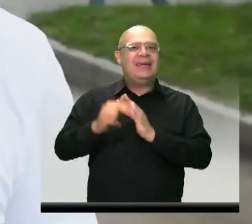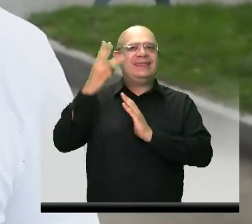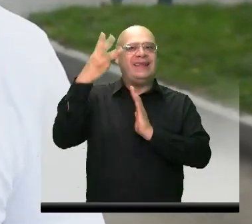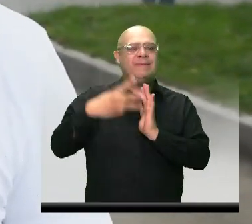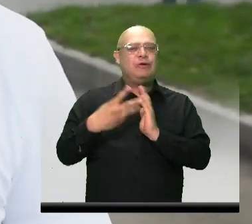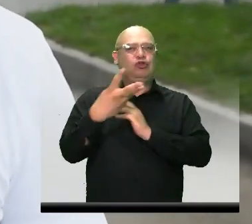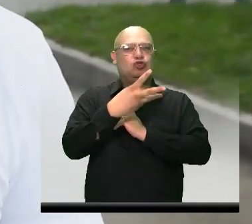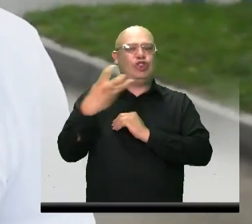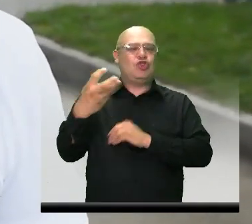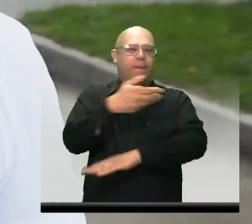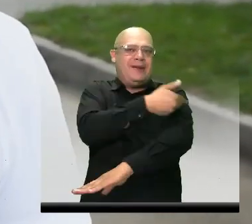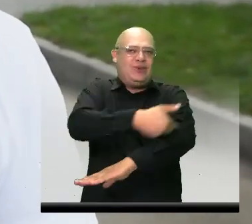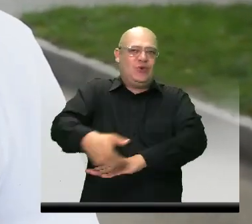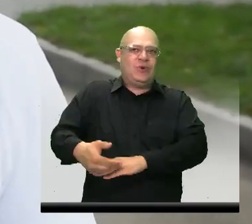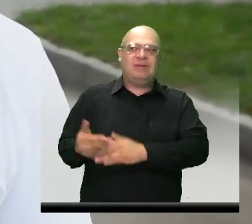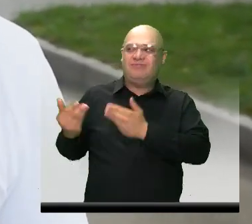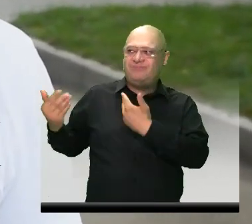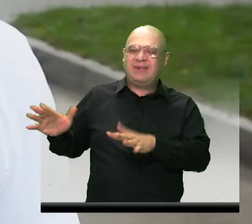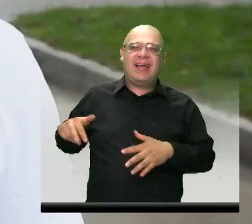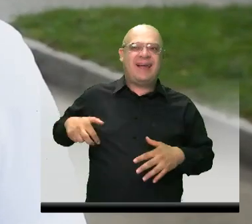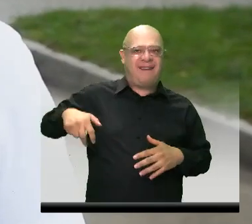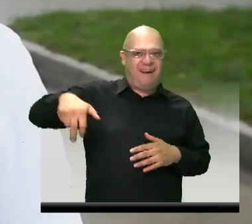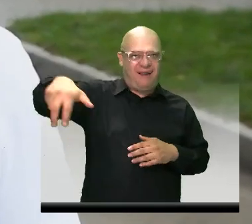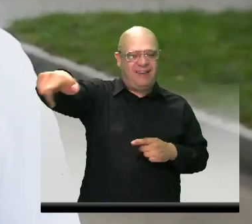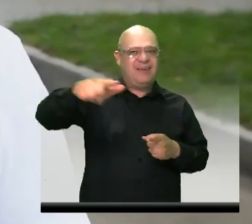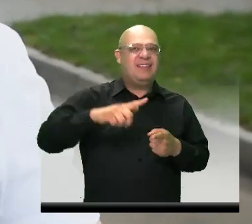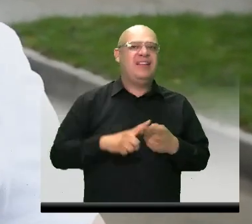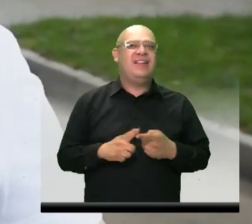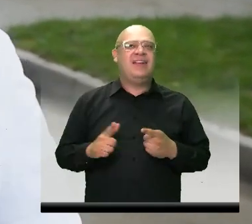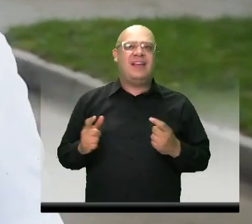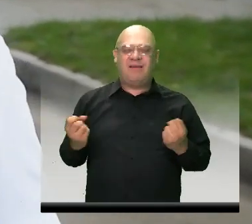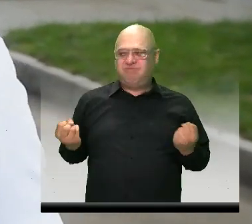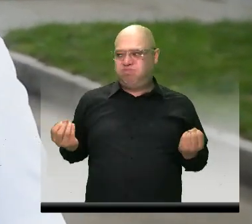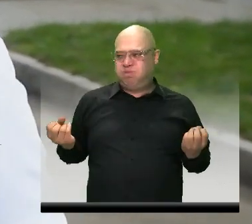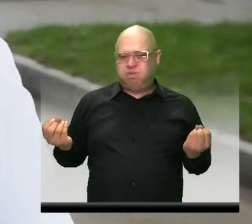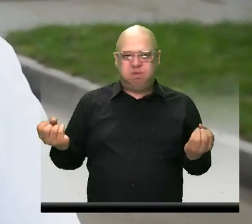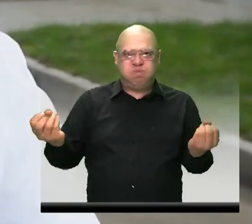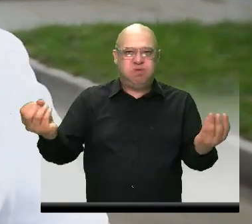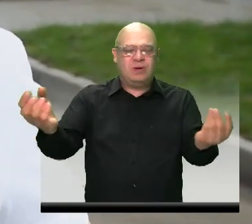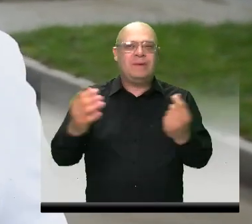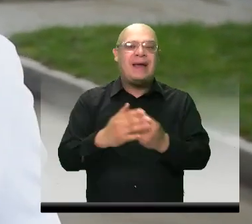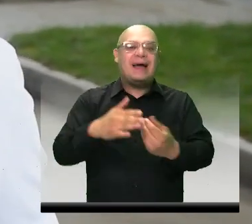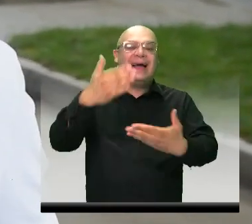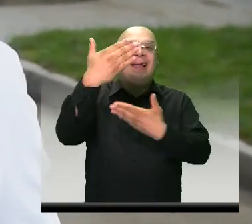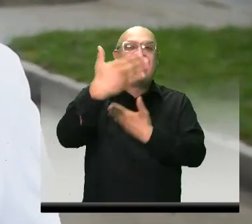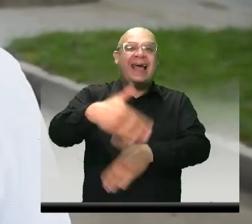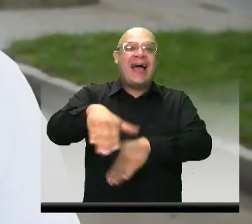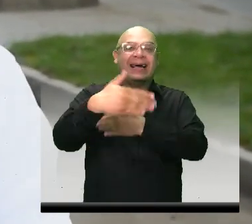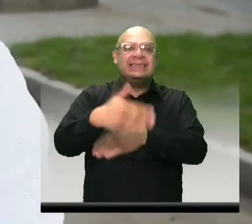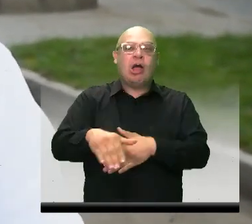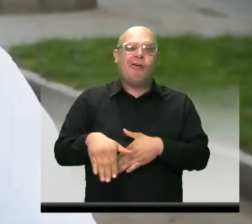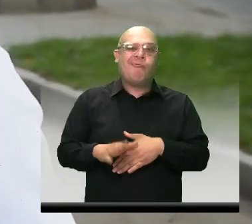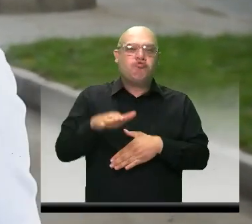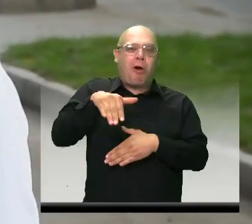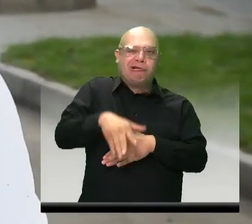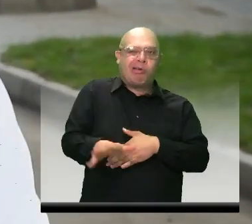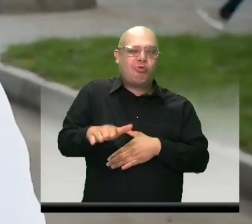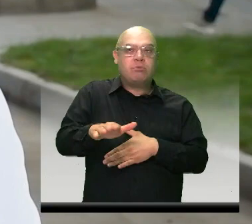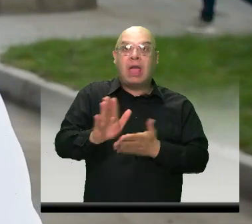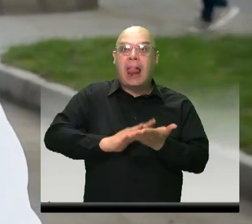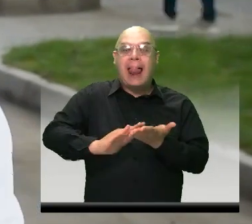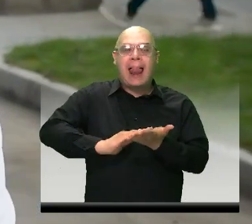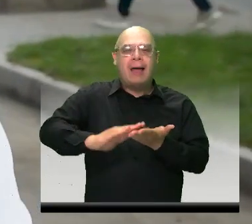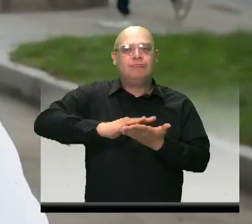pesos, con andenes, franja vegetal y la calle que estaba en un hueco. Hicimos un gran